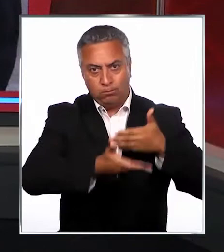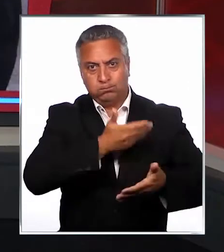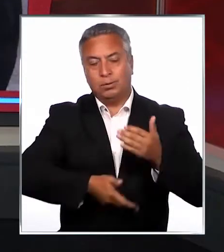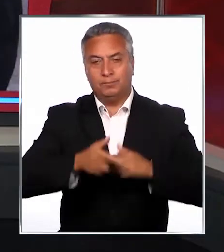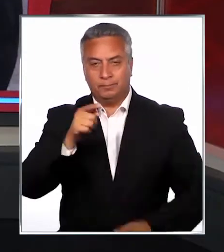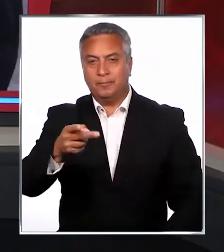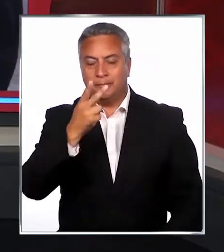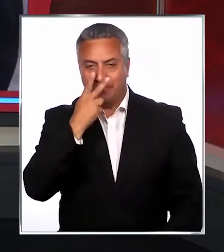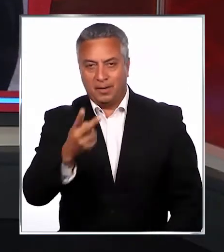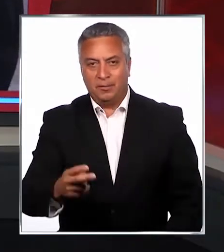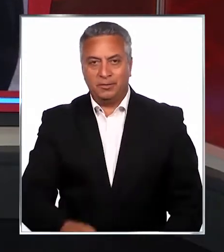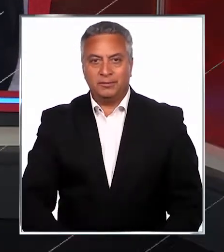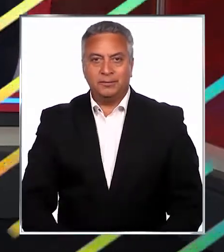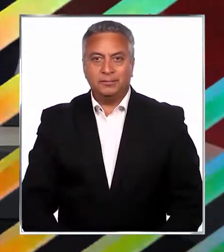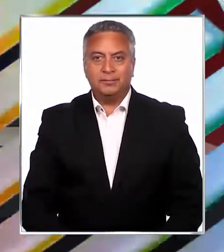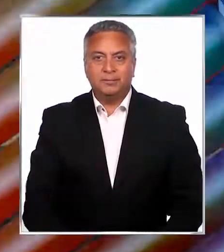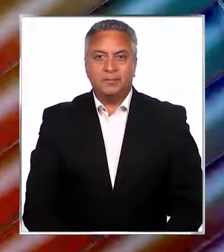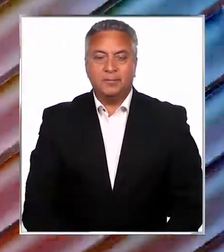de BTV2.